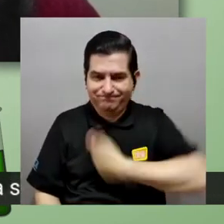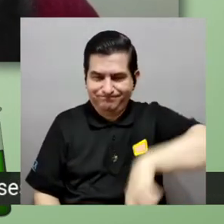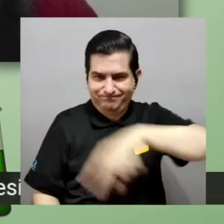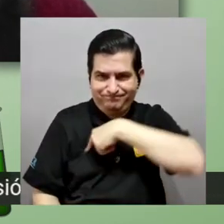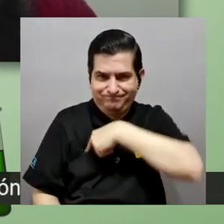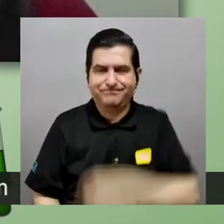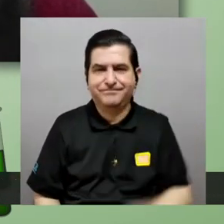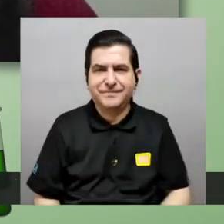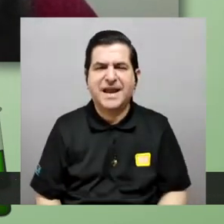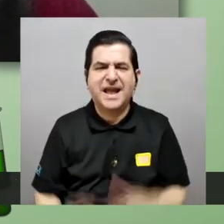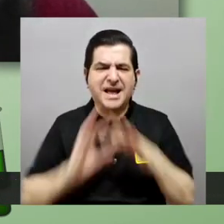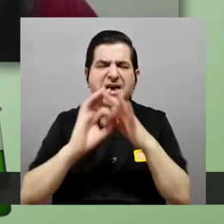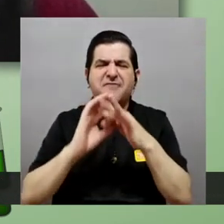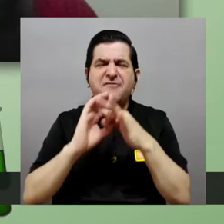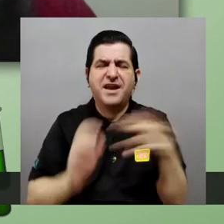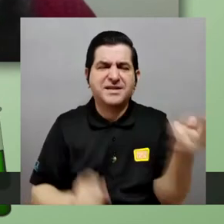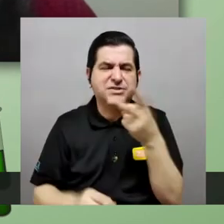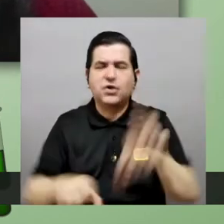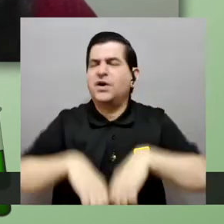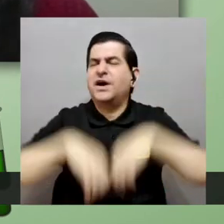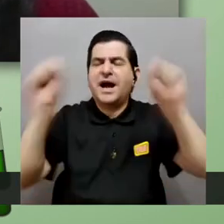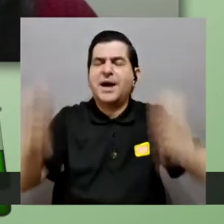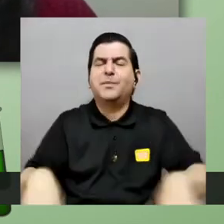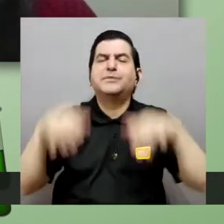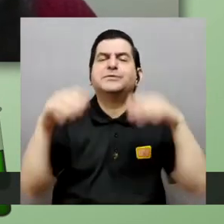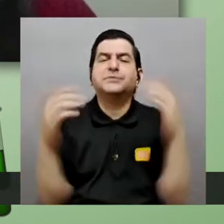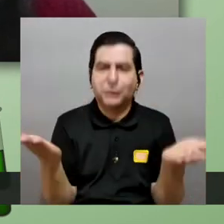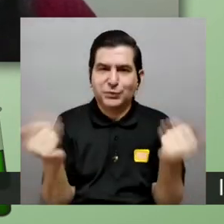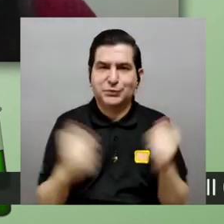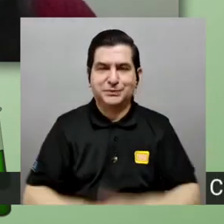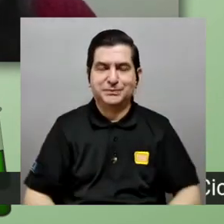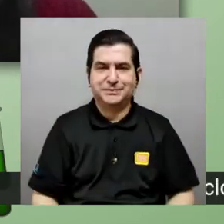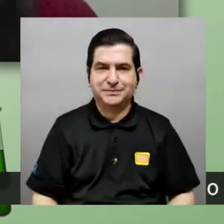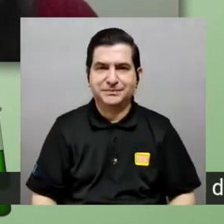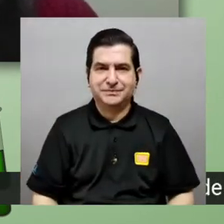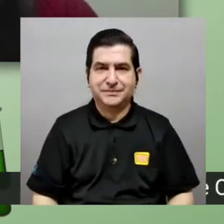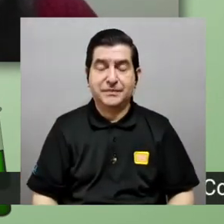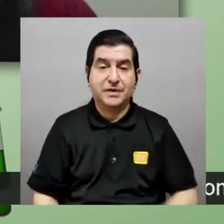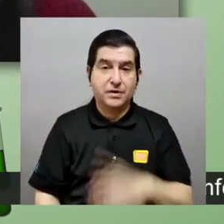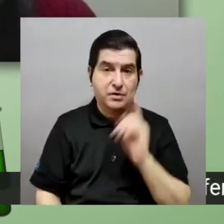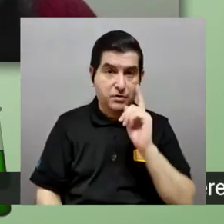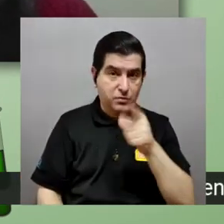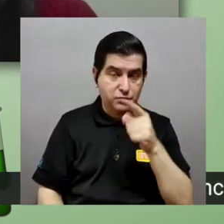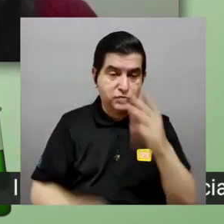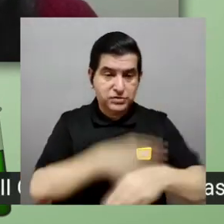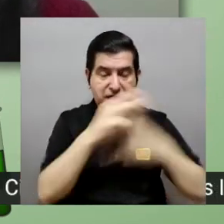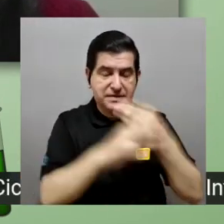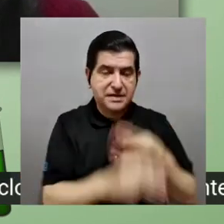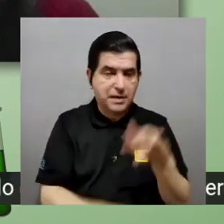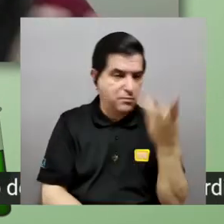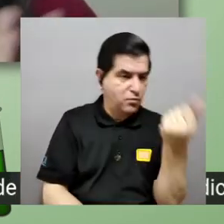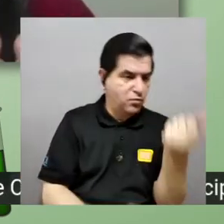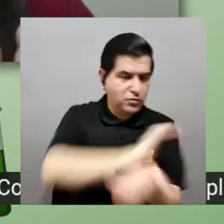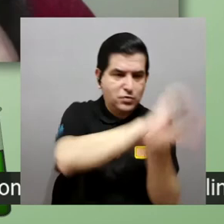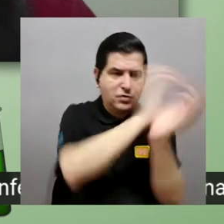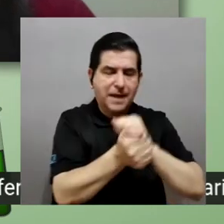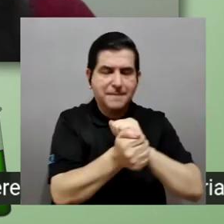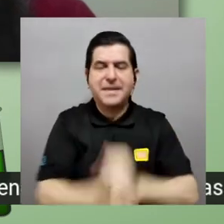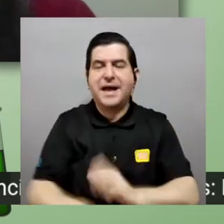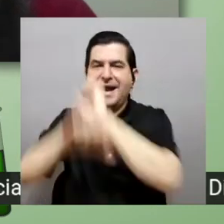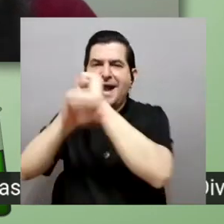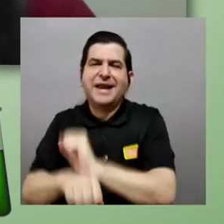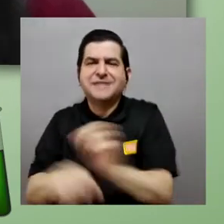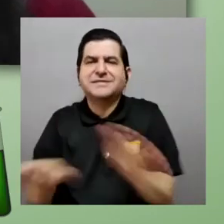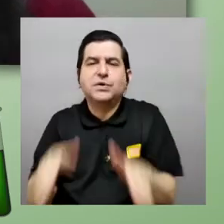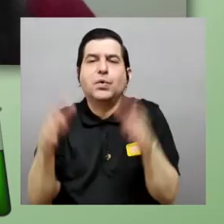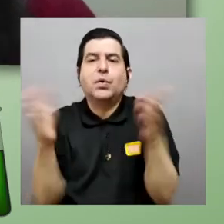conocimiento de cómo se relacionan ambos dos sistemas cómo pasa usted del mundo cuántico al mundo